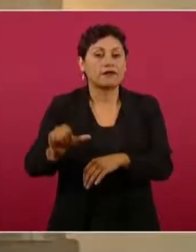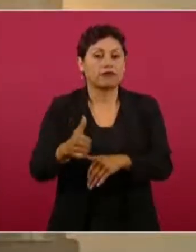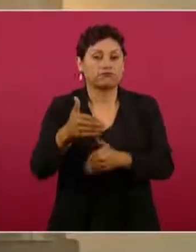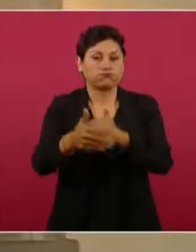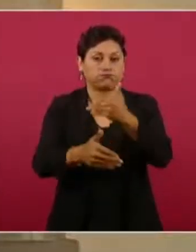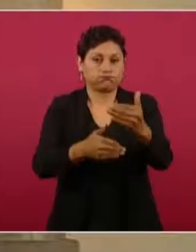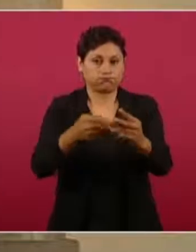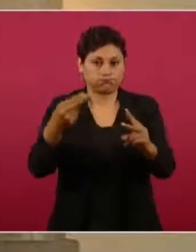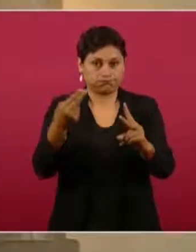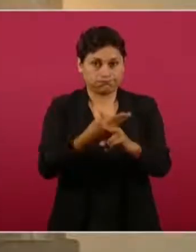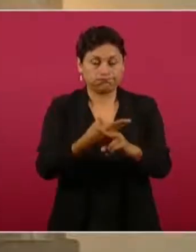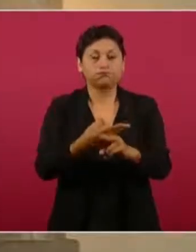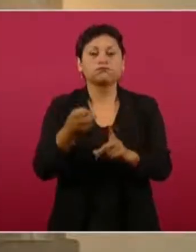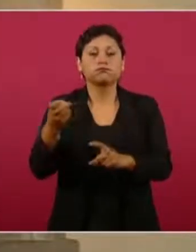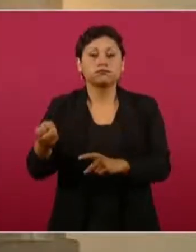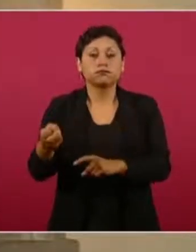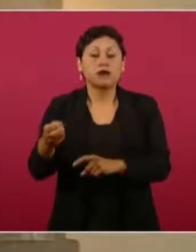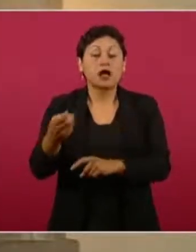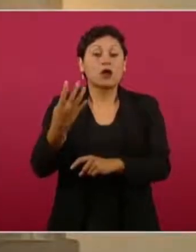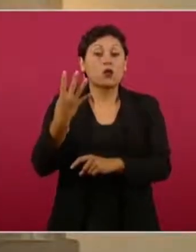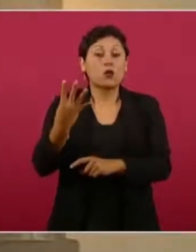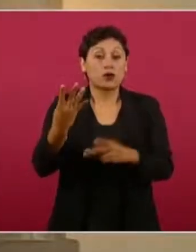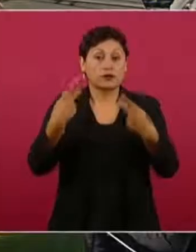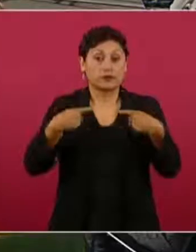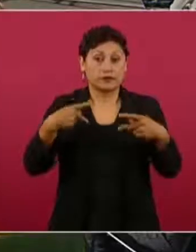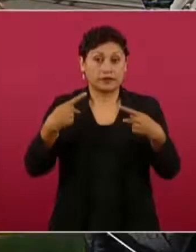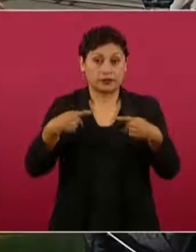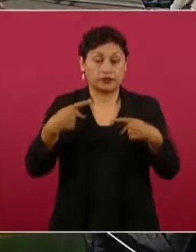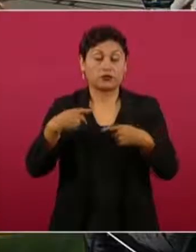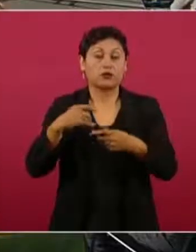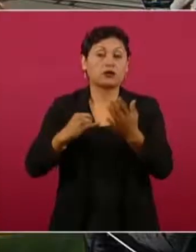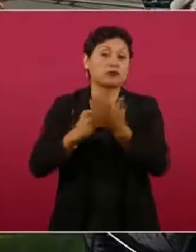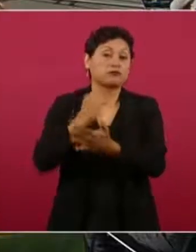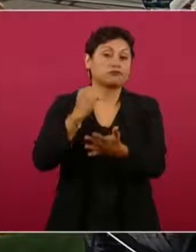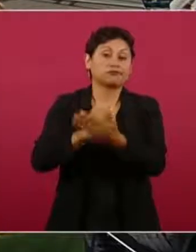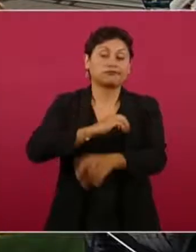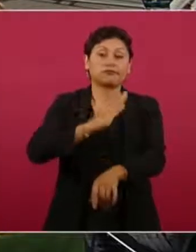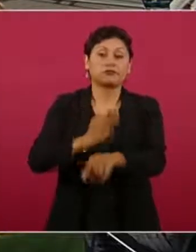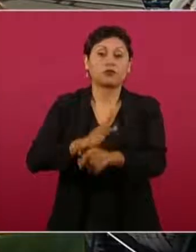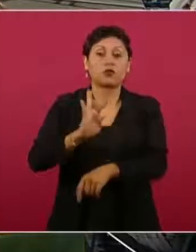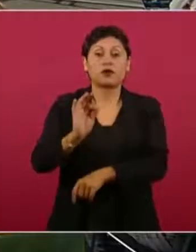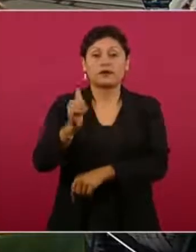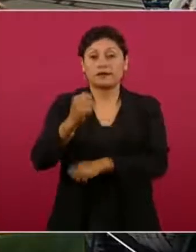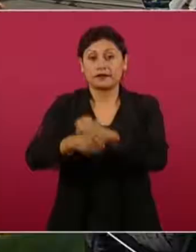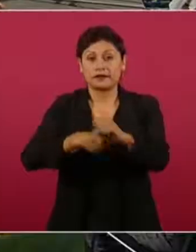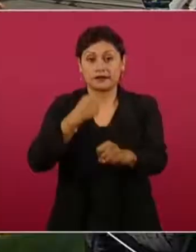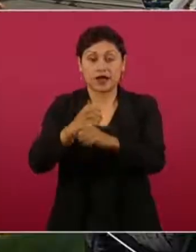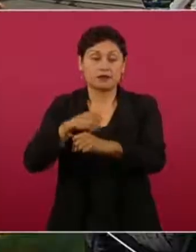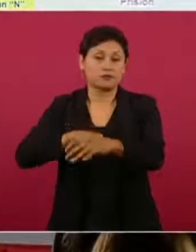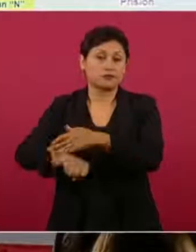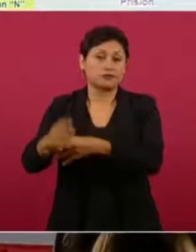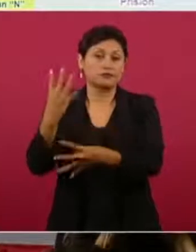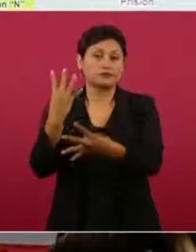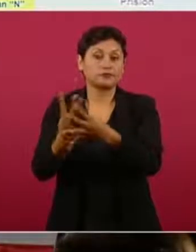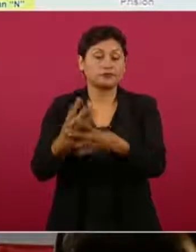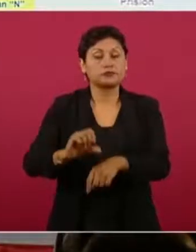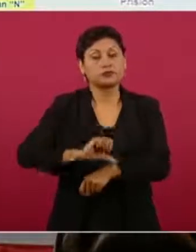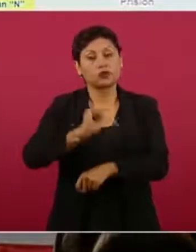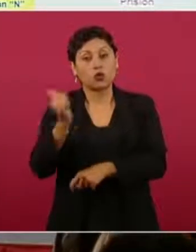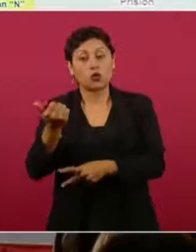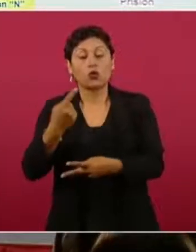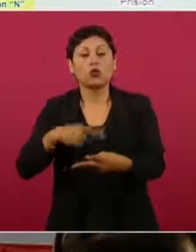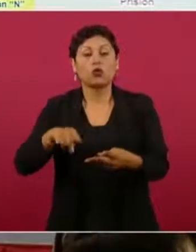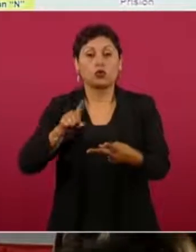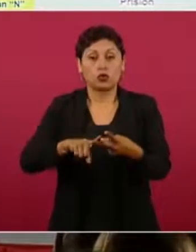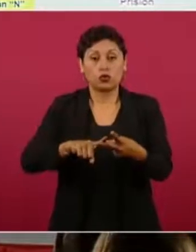se sentenció a cuatro personas a 46 años de prisión, otra por violación agravada y